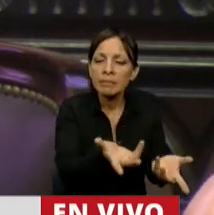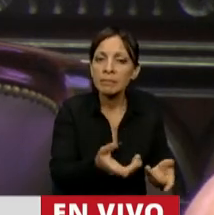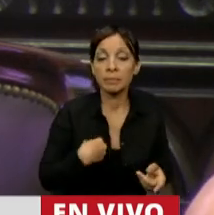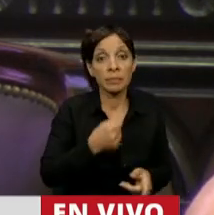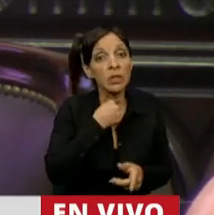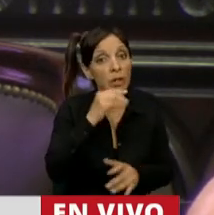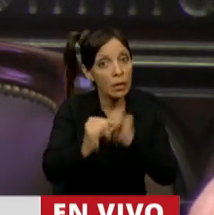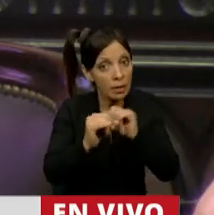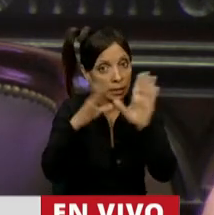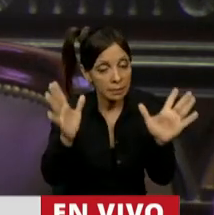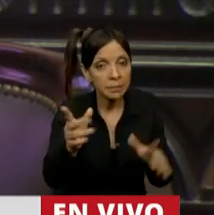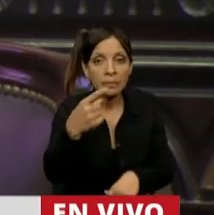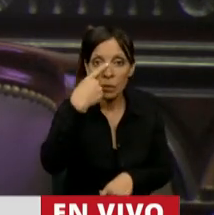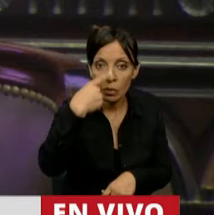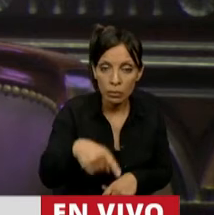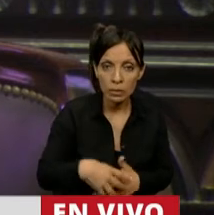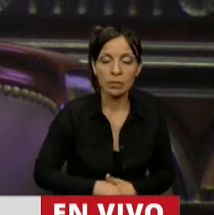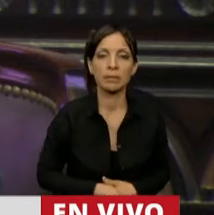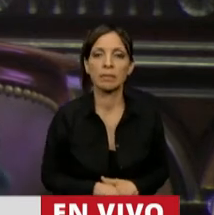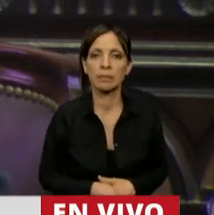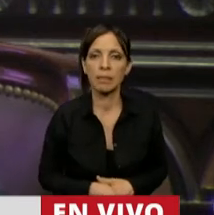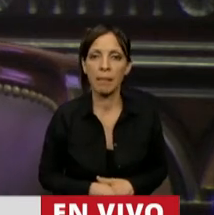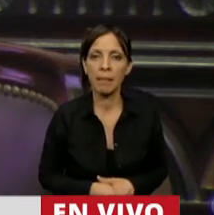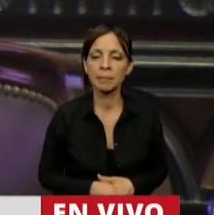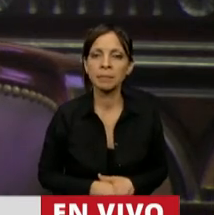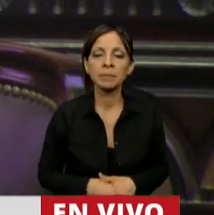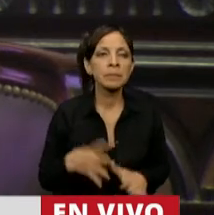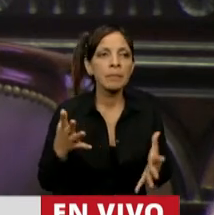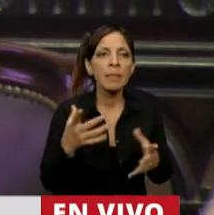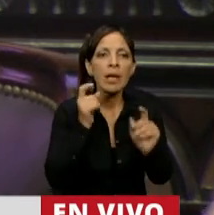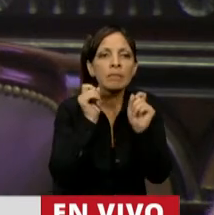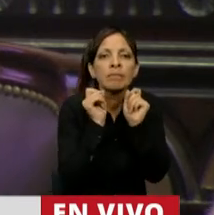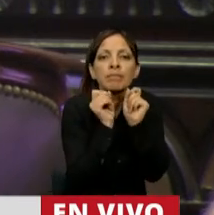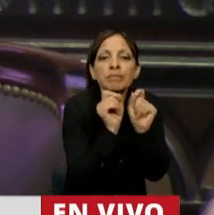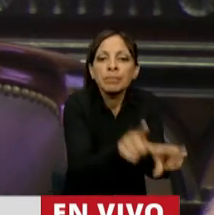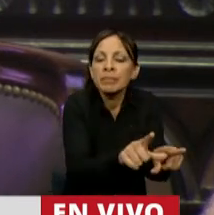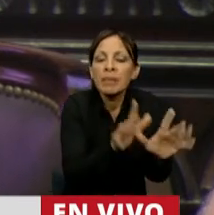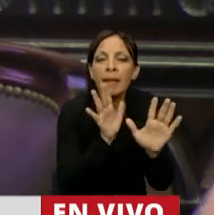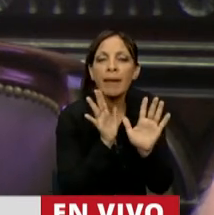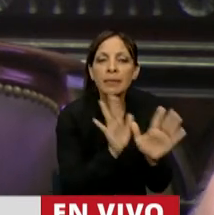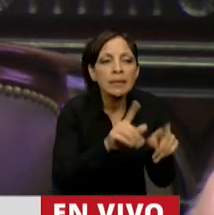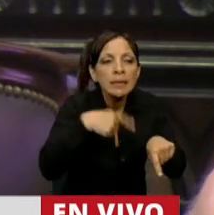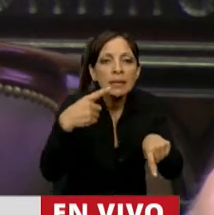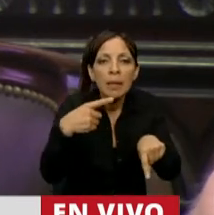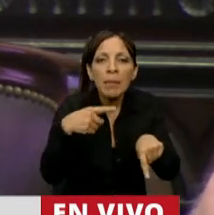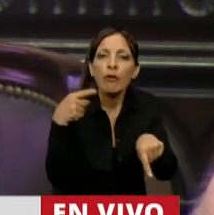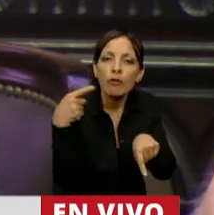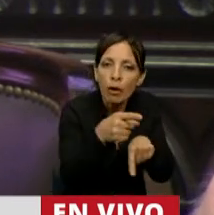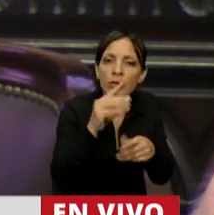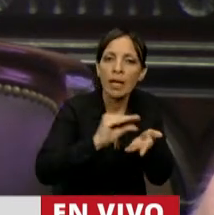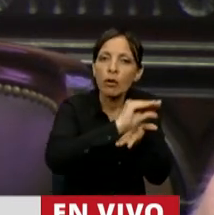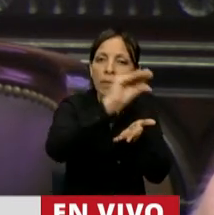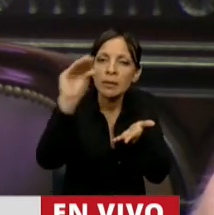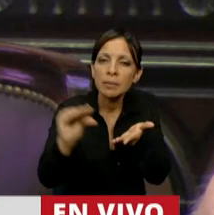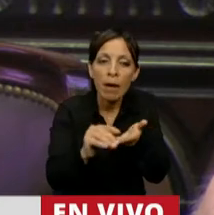quiero aclarar por último que está en sus genes ir contra la coparticipación. Está en